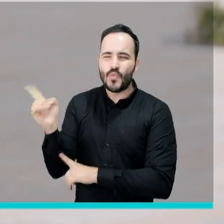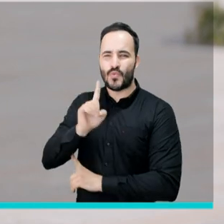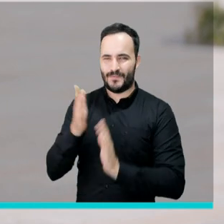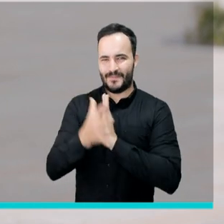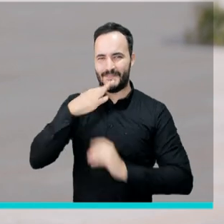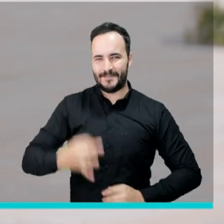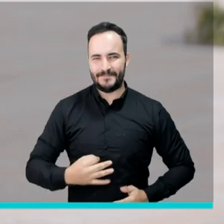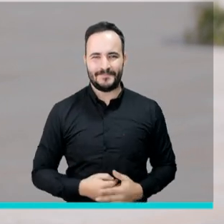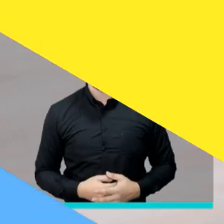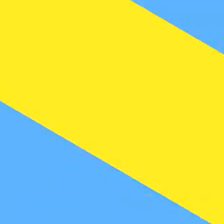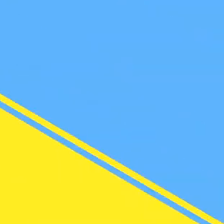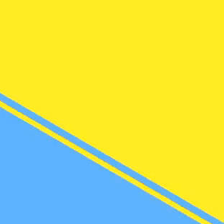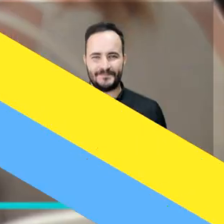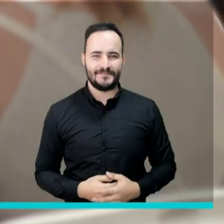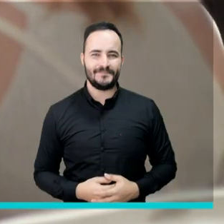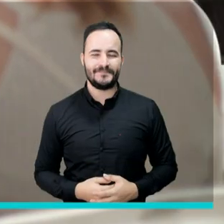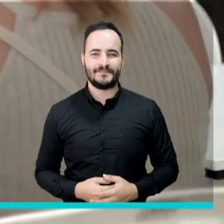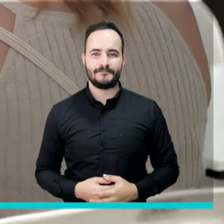y esta es su historia.